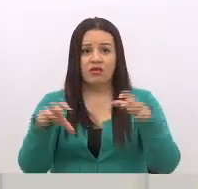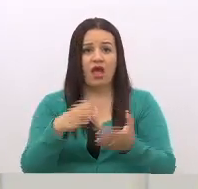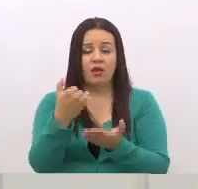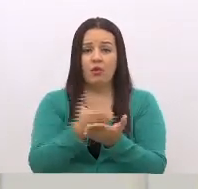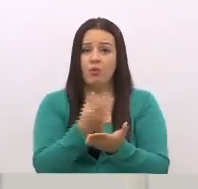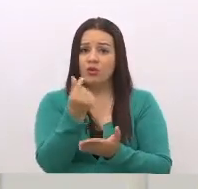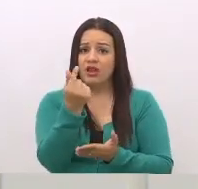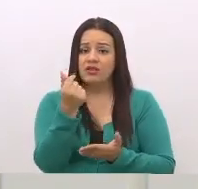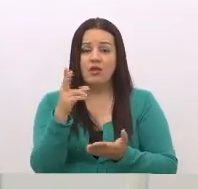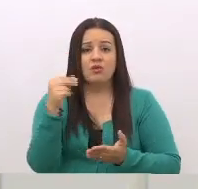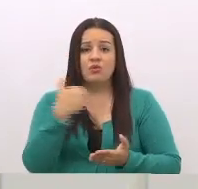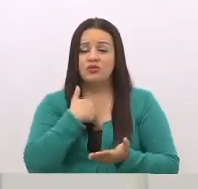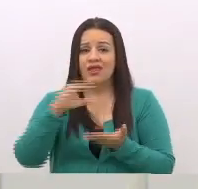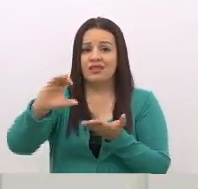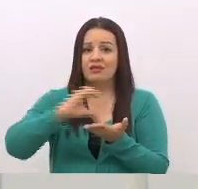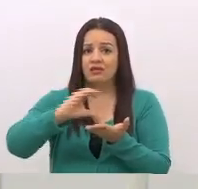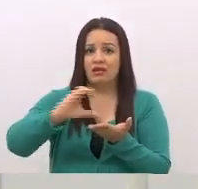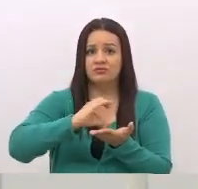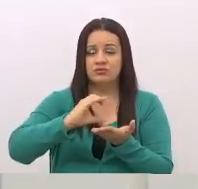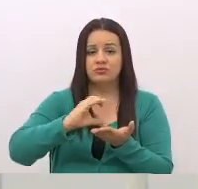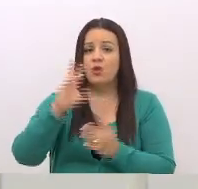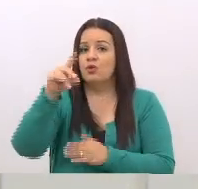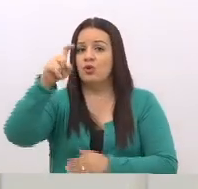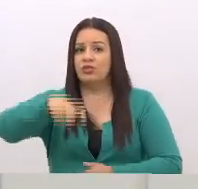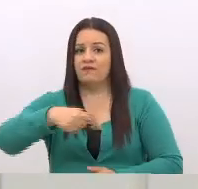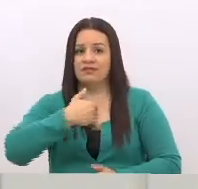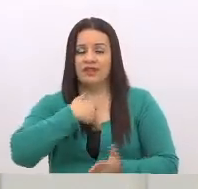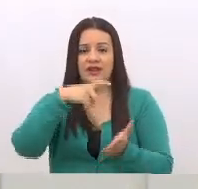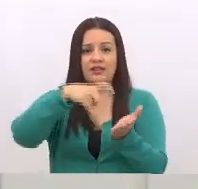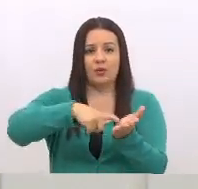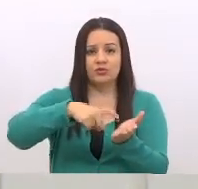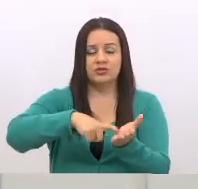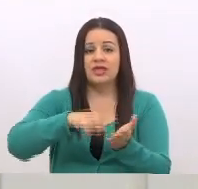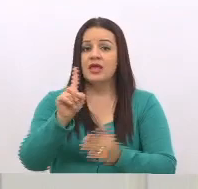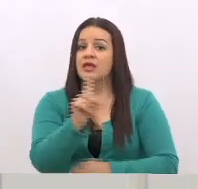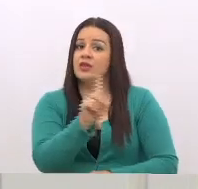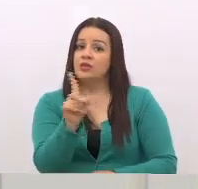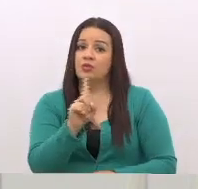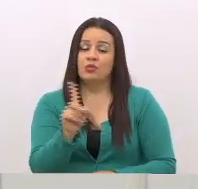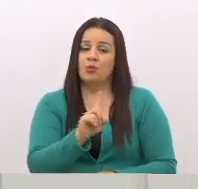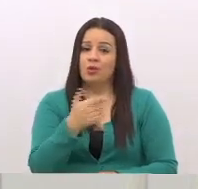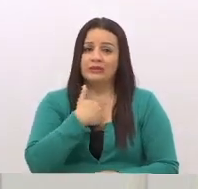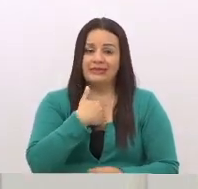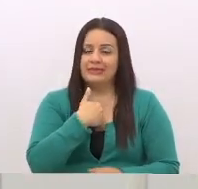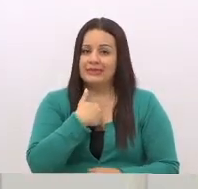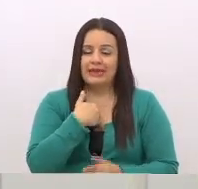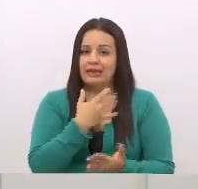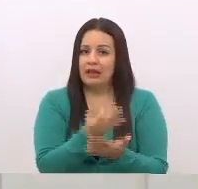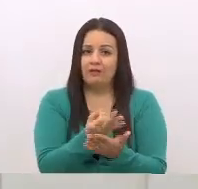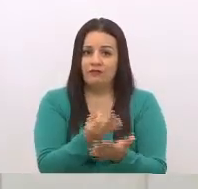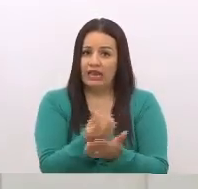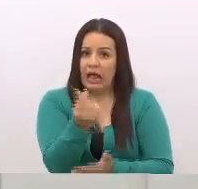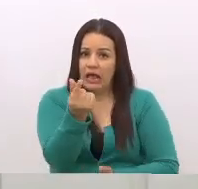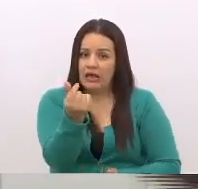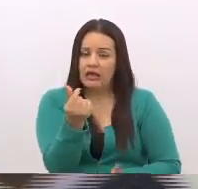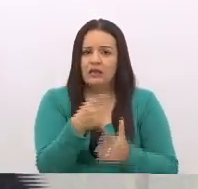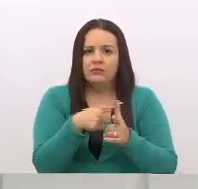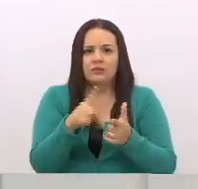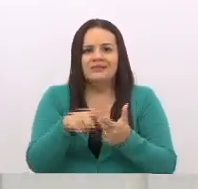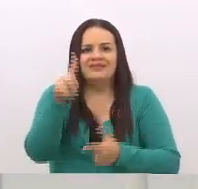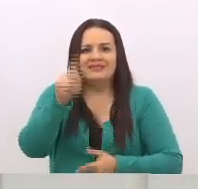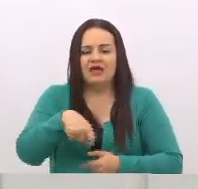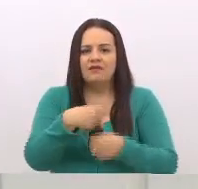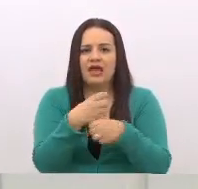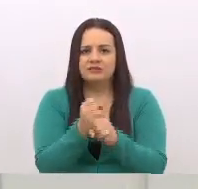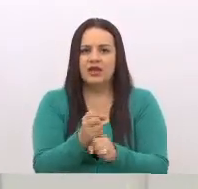por lo tanto no tiene ingresos, no debería de tener deudas y por lo tanto no tiene, digamos, un Estado financiero, tiene que hacer dos